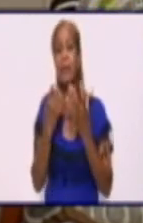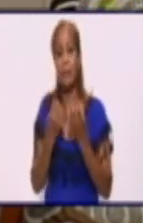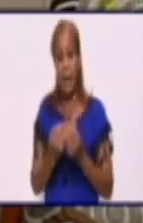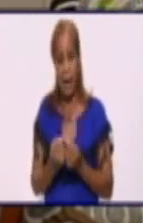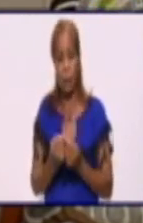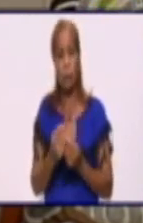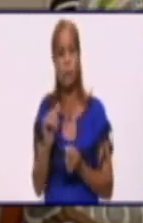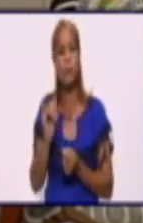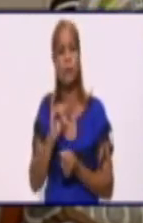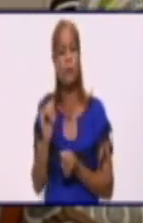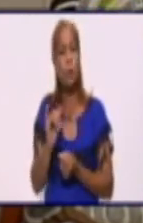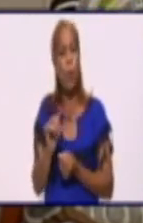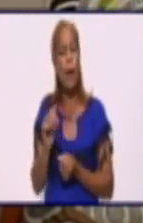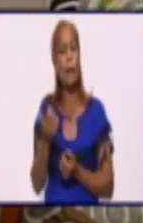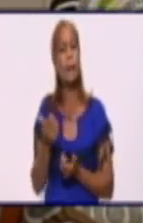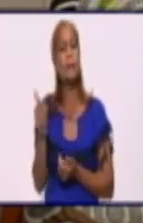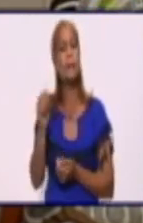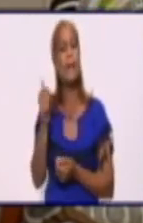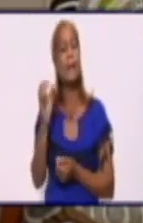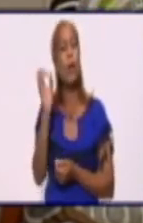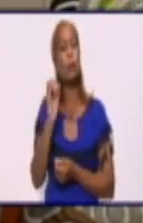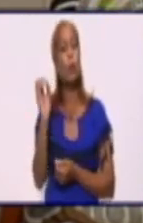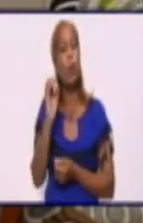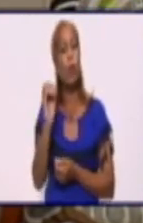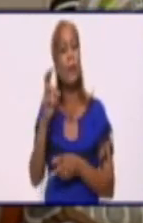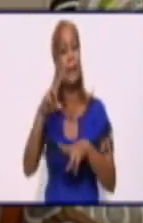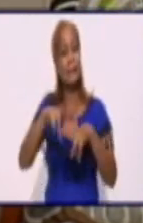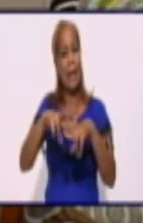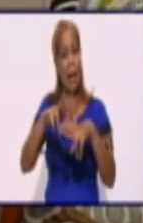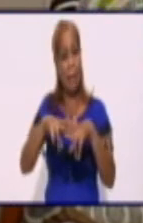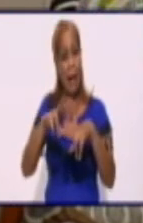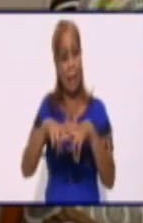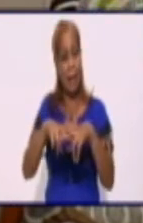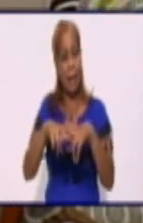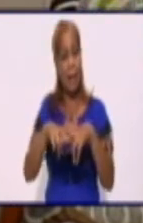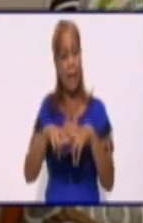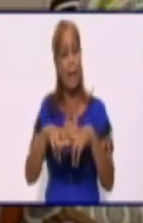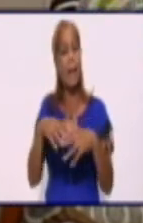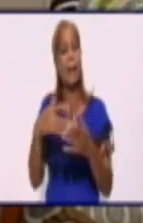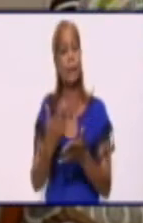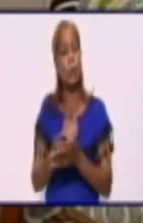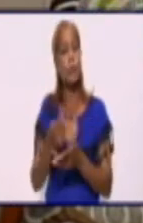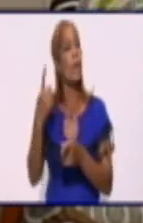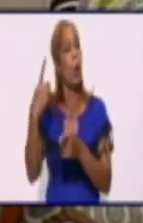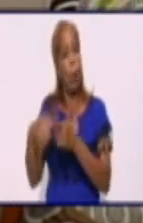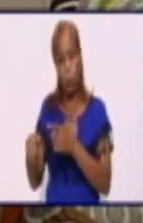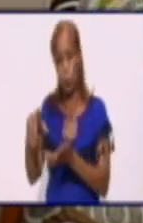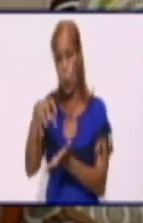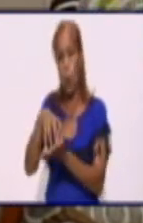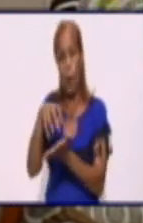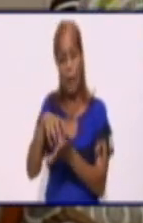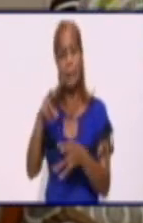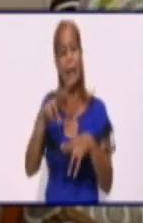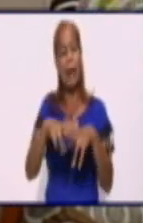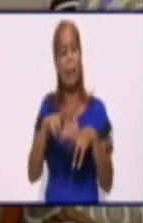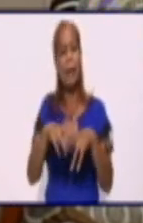la unidad 4 de 10 de octubre que es de 90 megawatt, la salida de la unidad 5 del Mariel por falla en la automática,